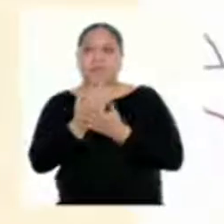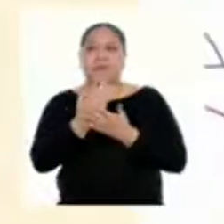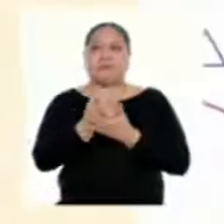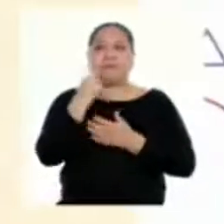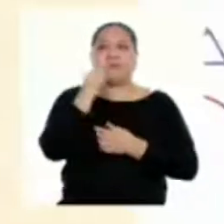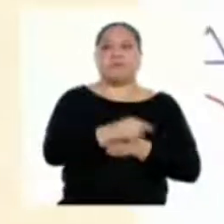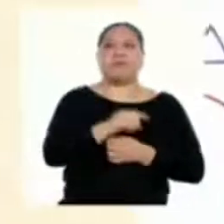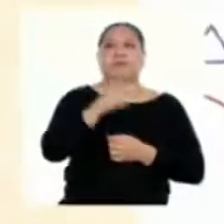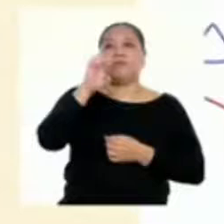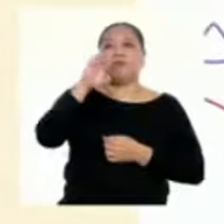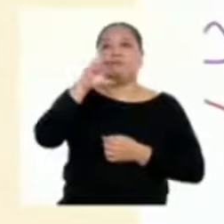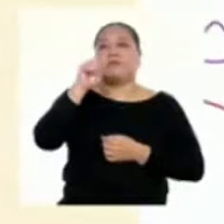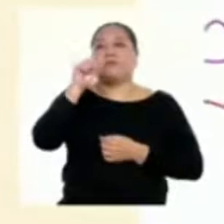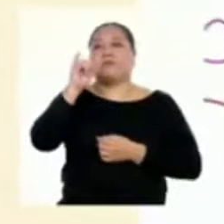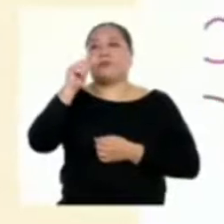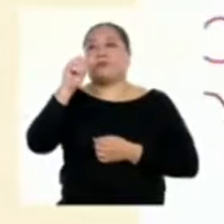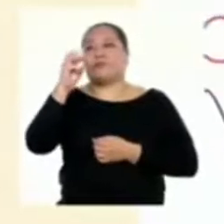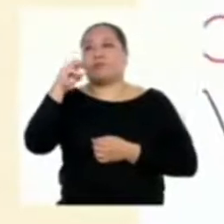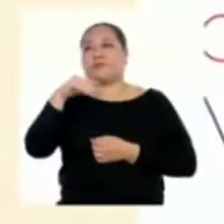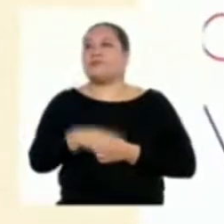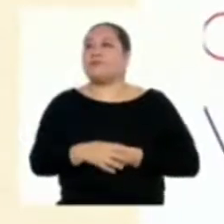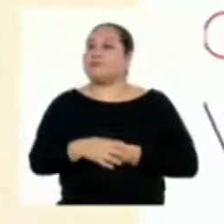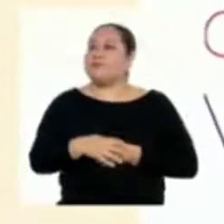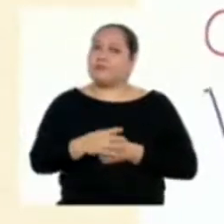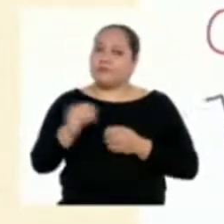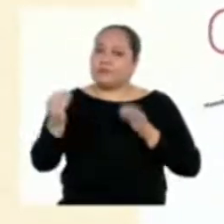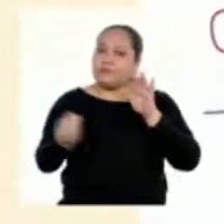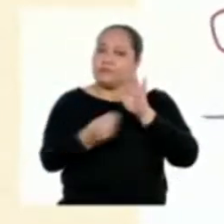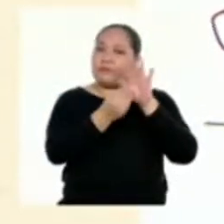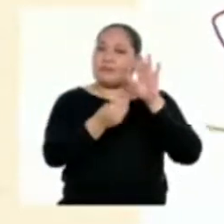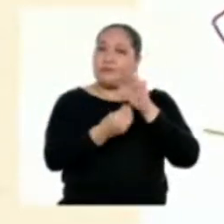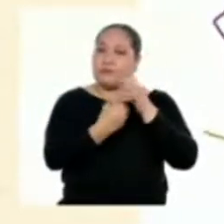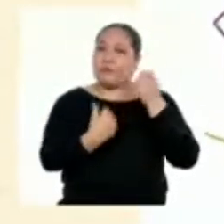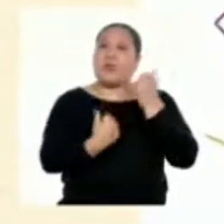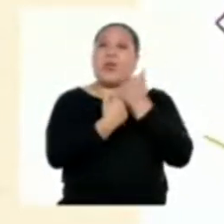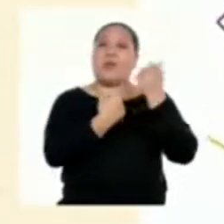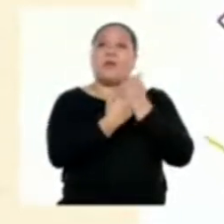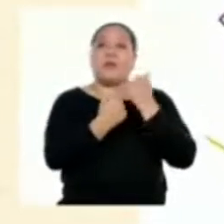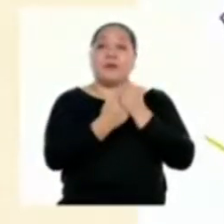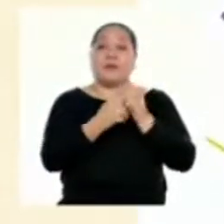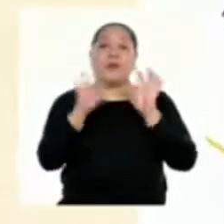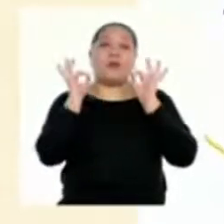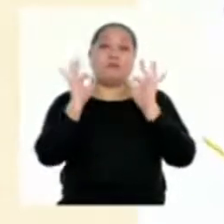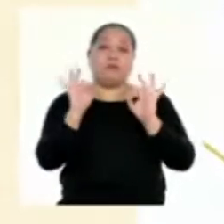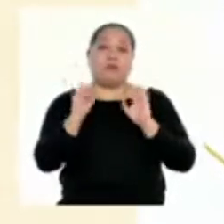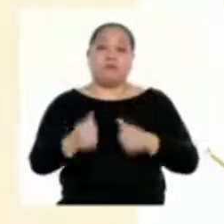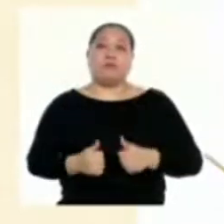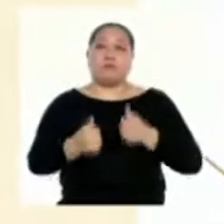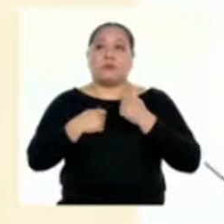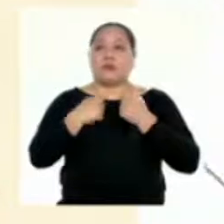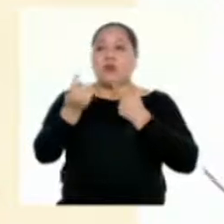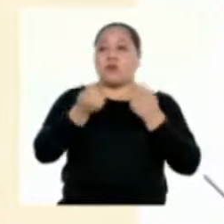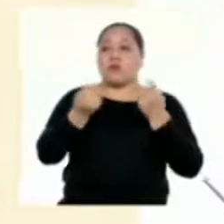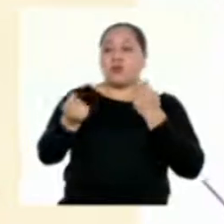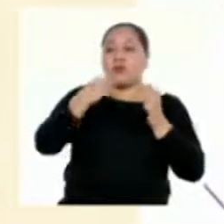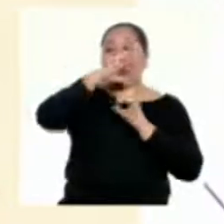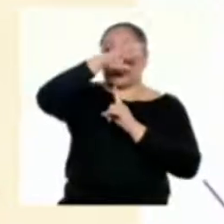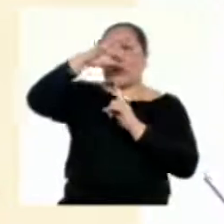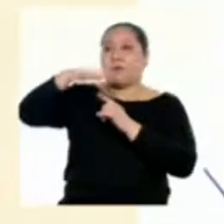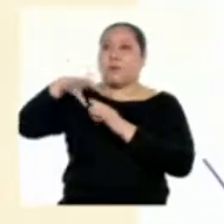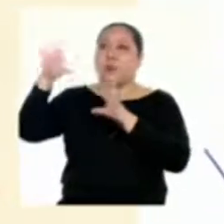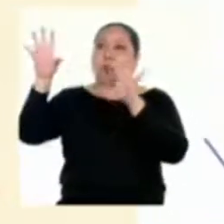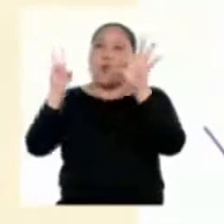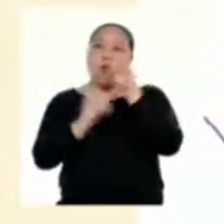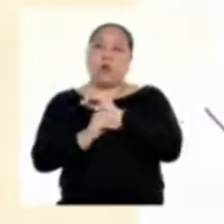ecosistemas hacen muchas contribuciones a nuestra calidad de vida y lo explica con la regulación del clima, la absorción del dióxido de